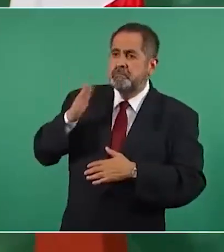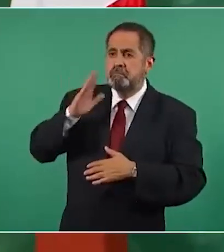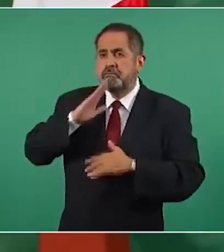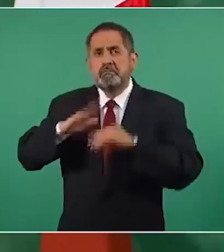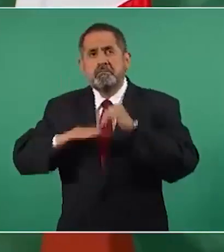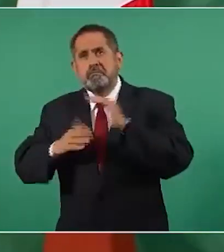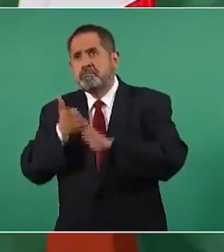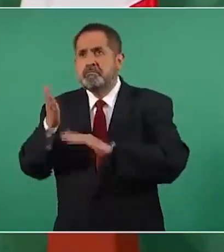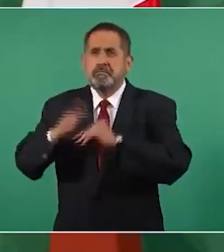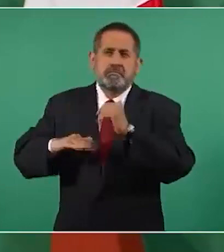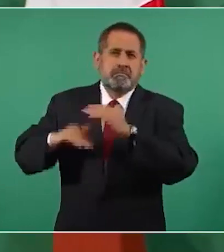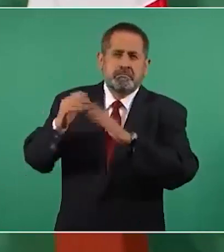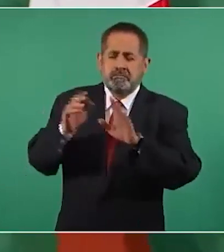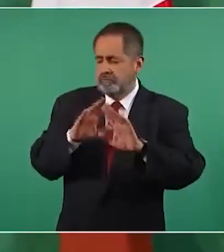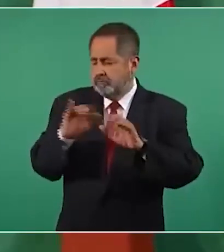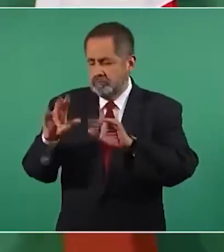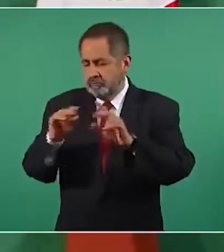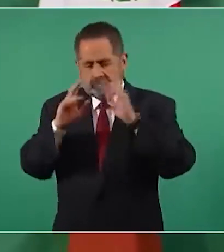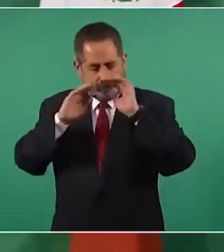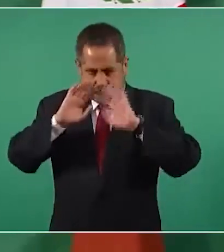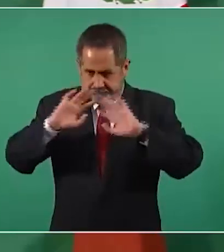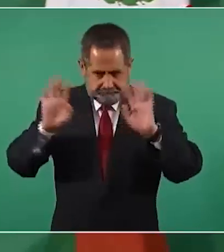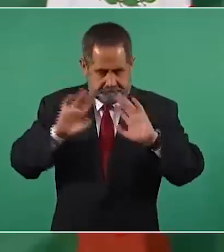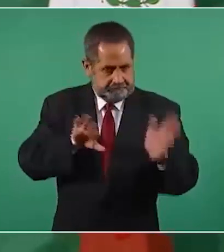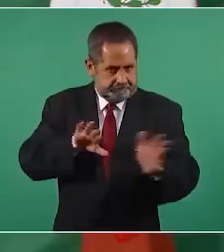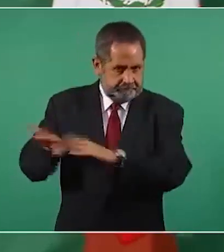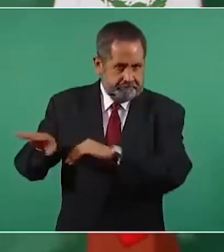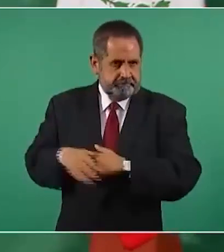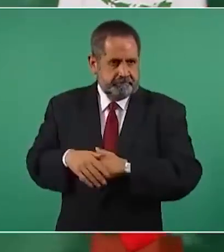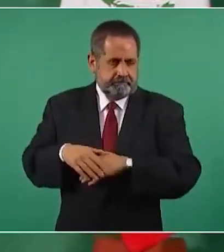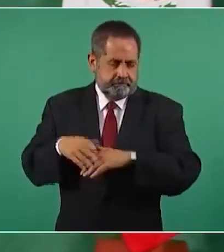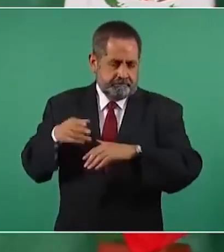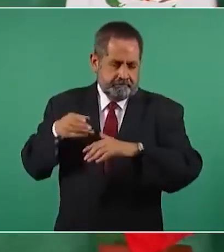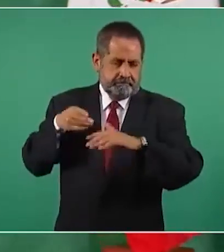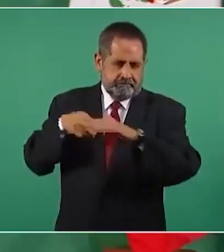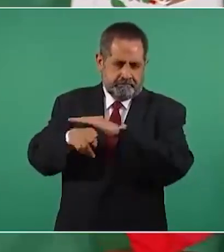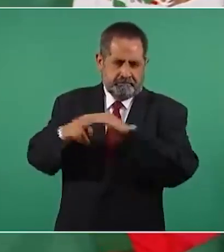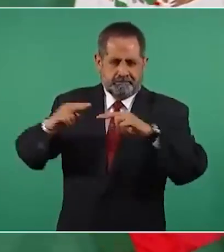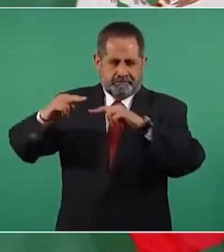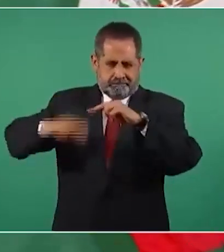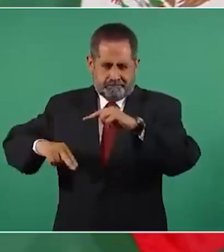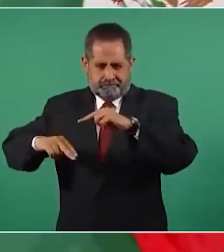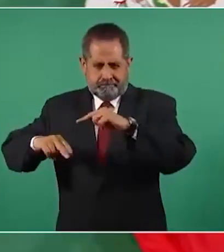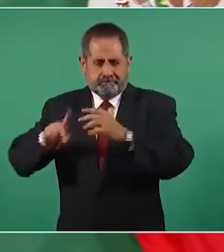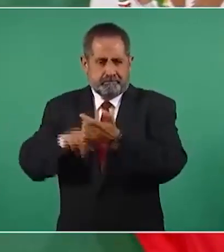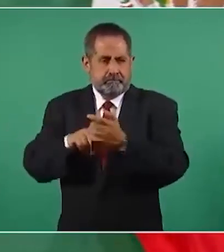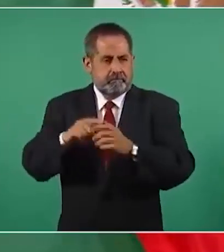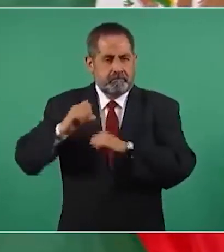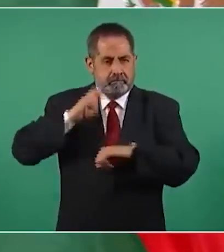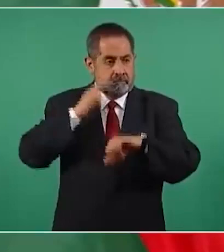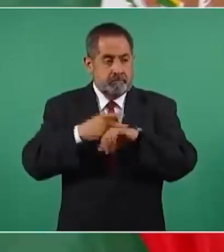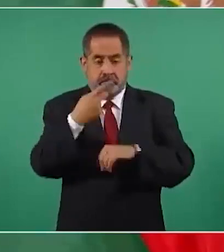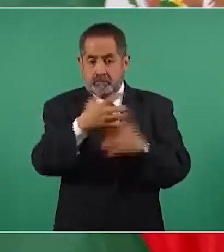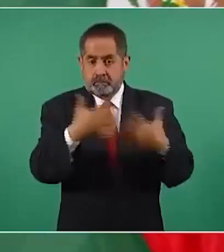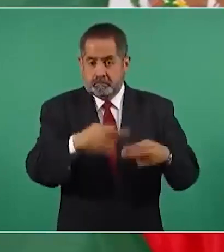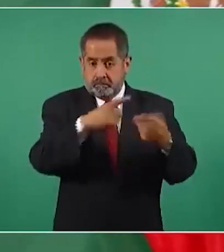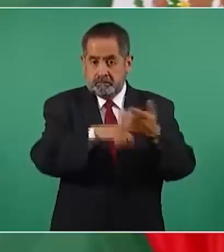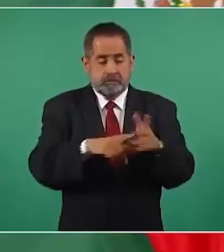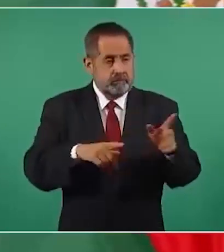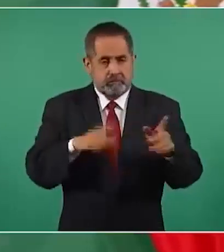construido el metro o el tramo que le correspondió a su empresa,